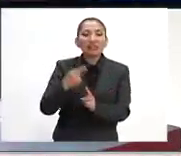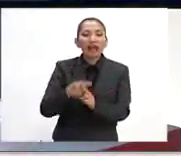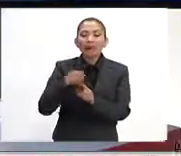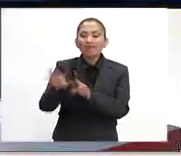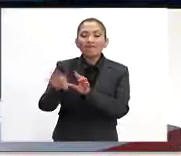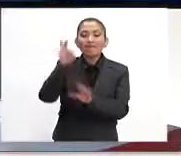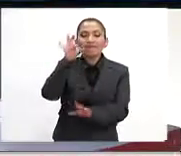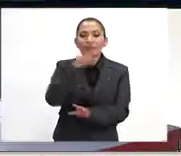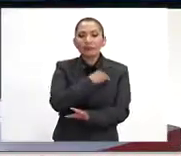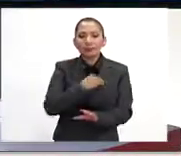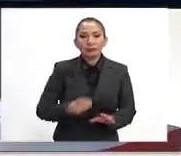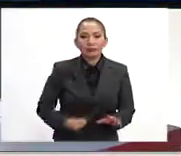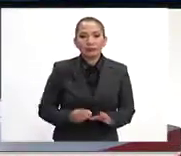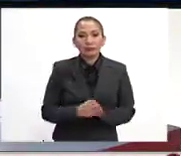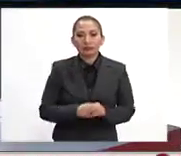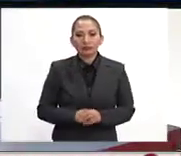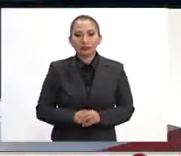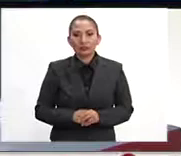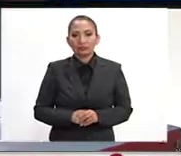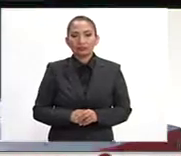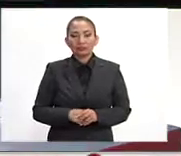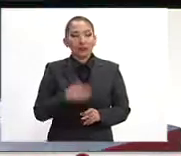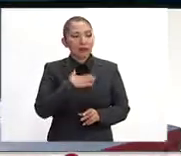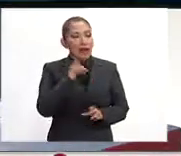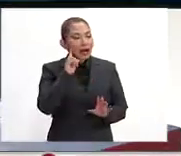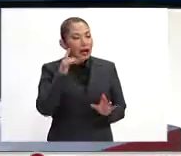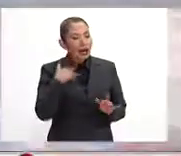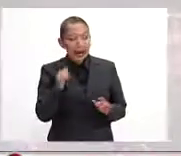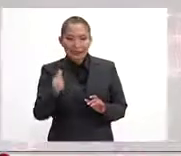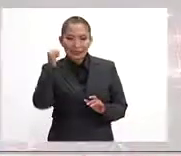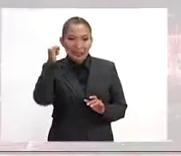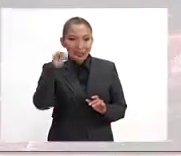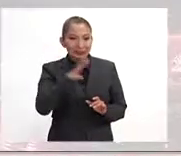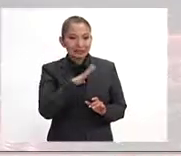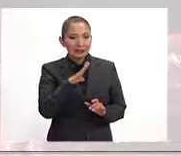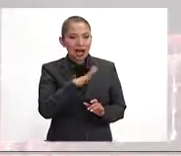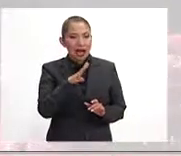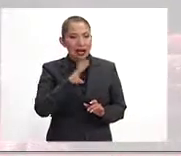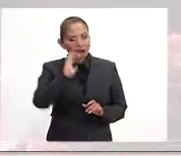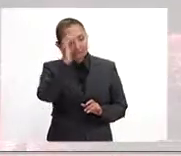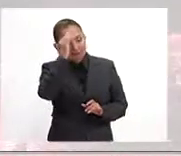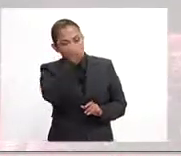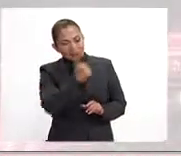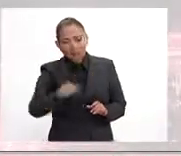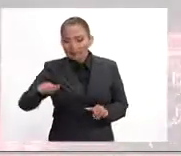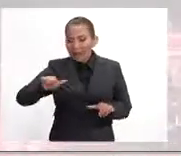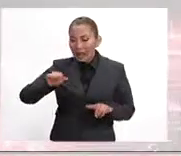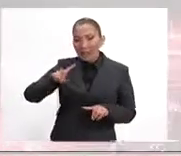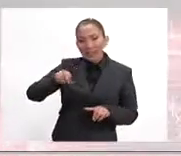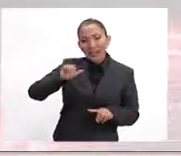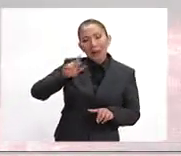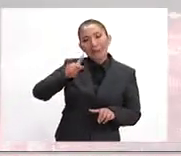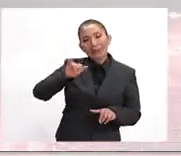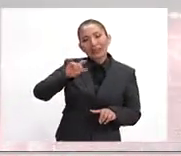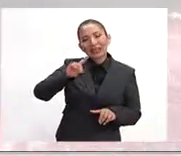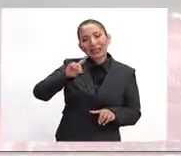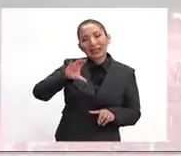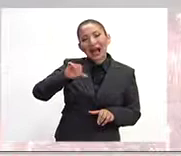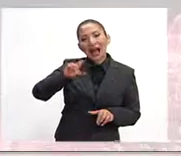próximo primer ministro. Aquí, transmitiendo a mis espaldas, está la muy conocida avenida de Piccadilly.